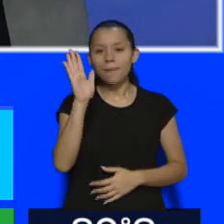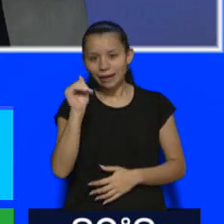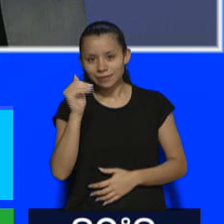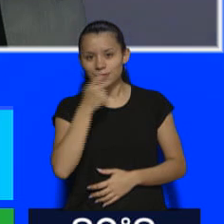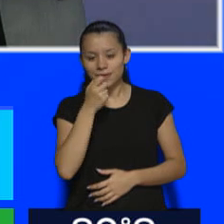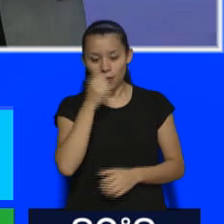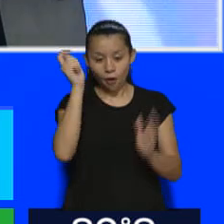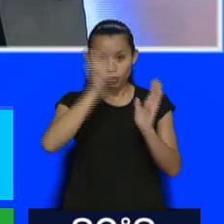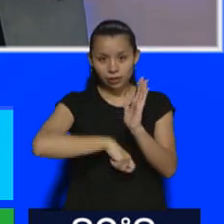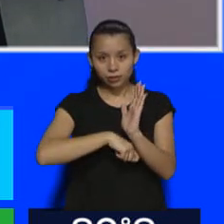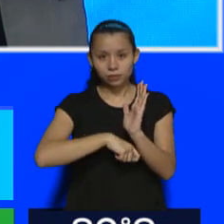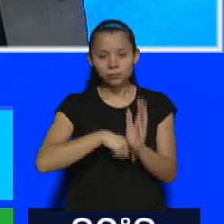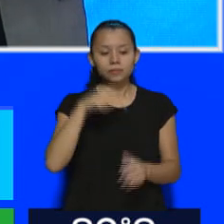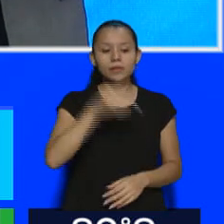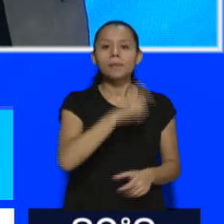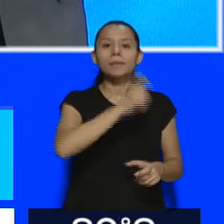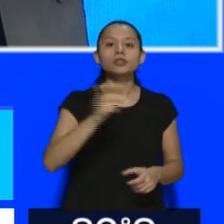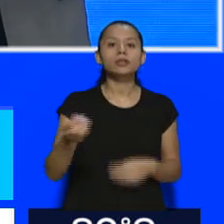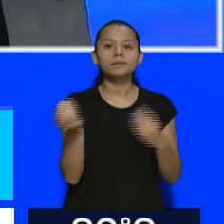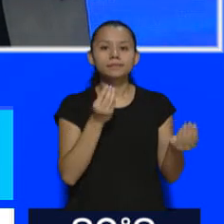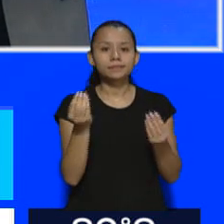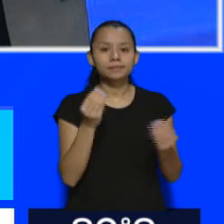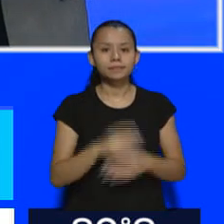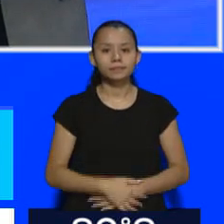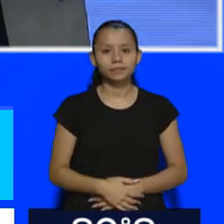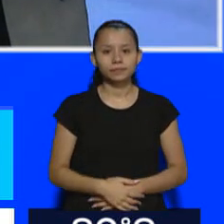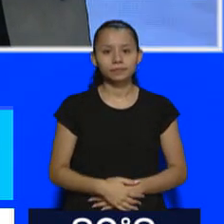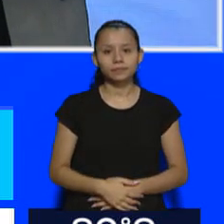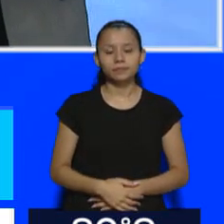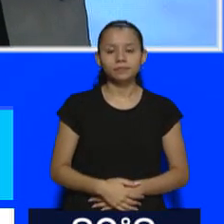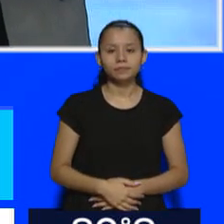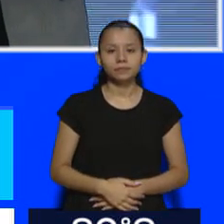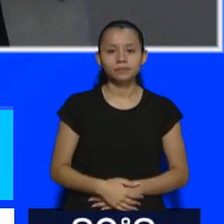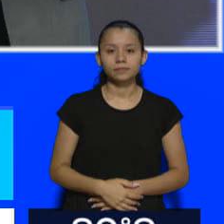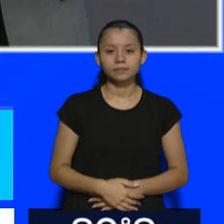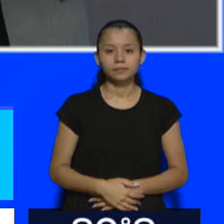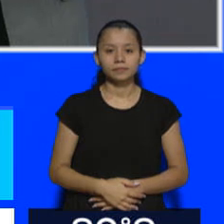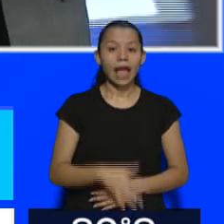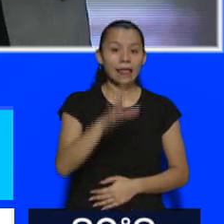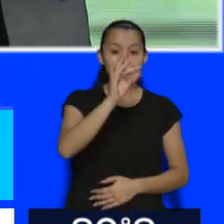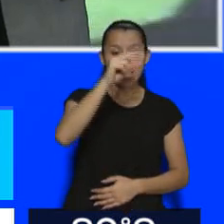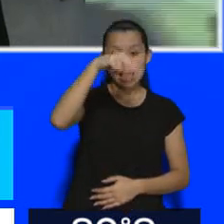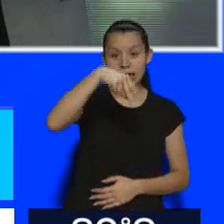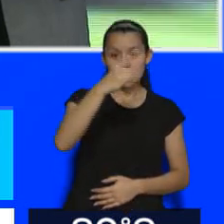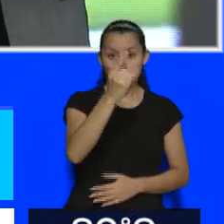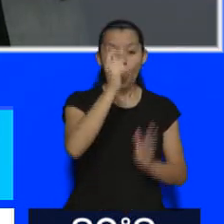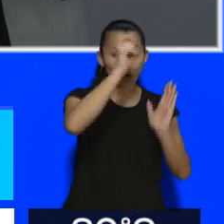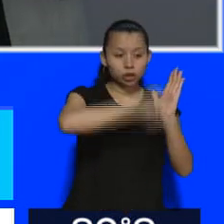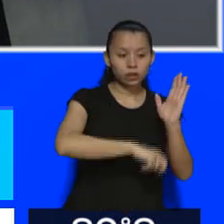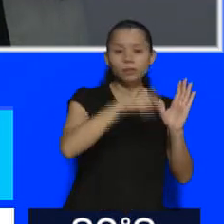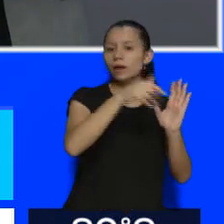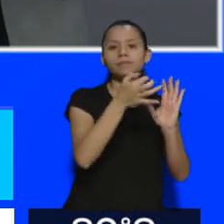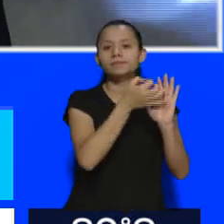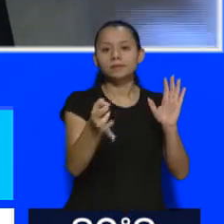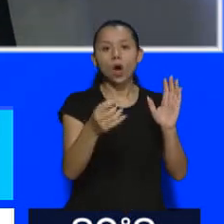Bueno, esas personas entran bajo el régimen laboral que establecía el decreto de necesidad y urgencia. ¿Sí? Sí.